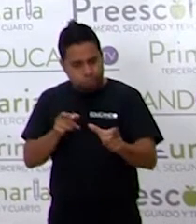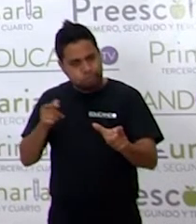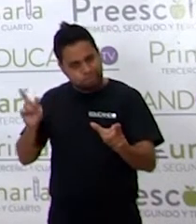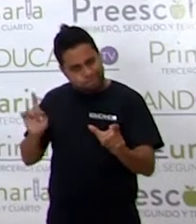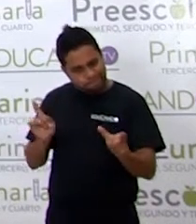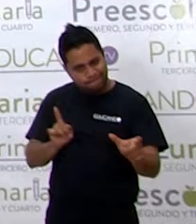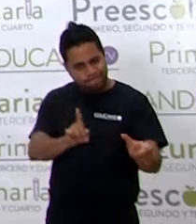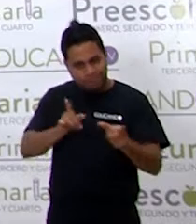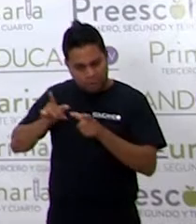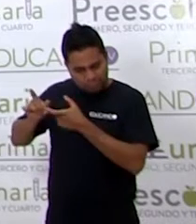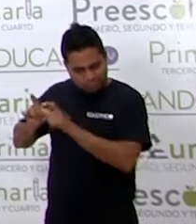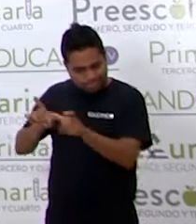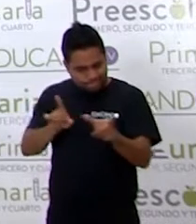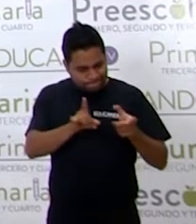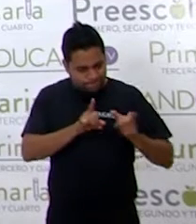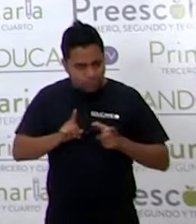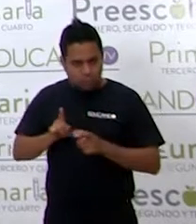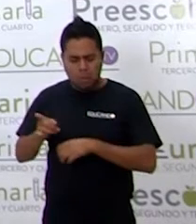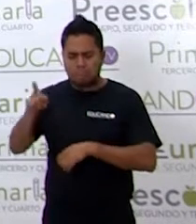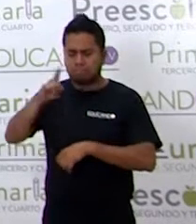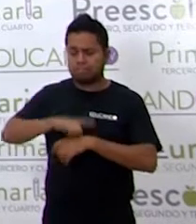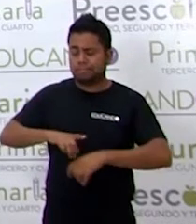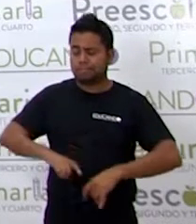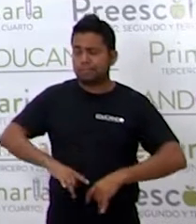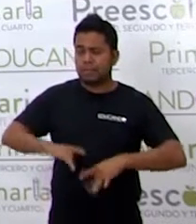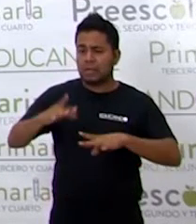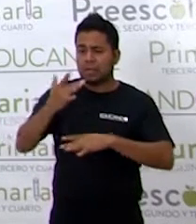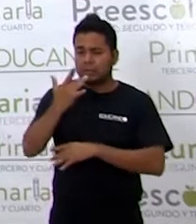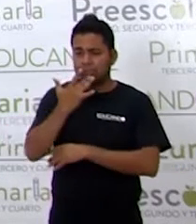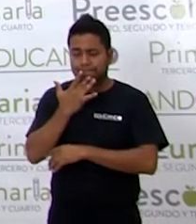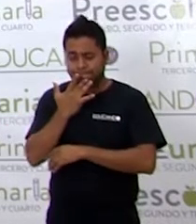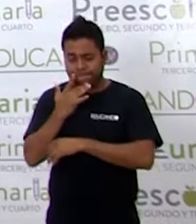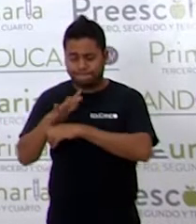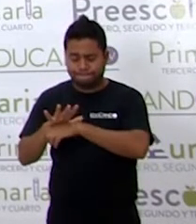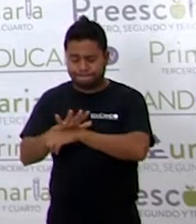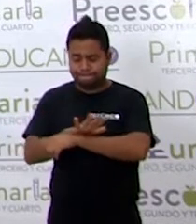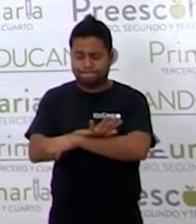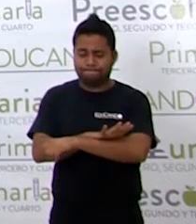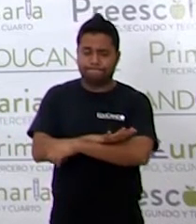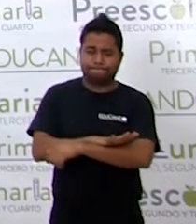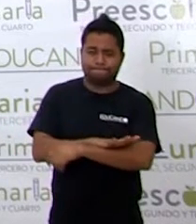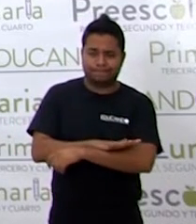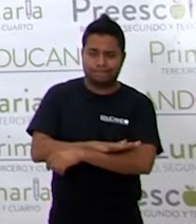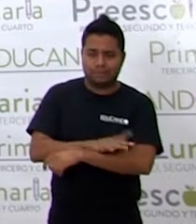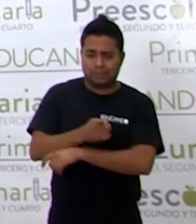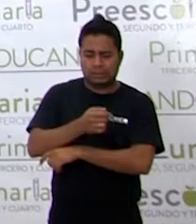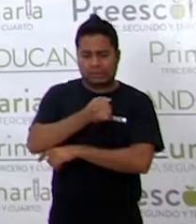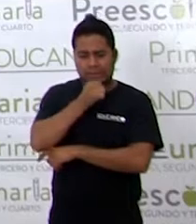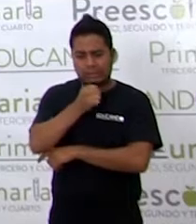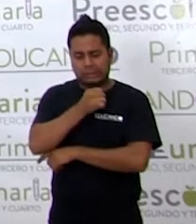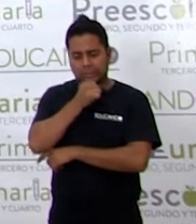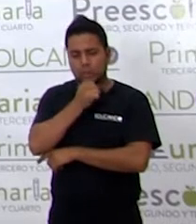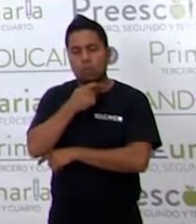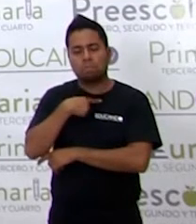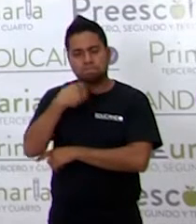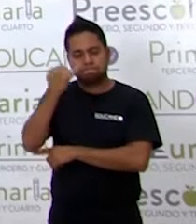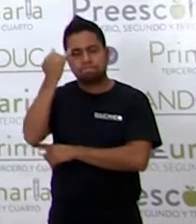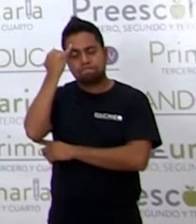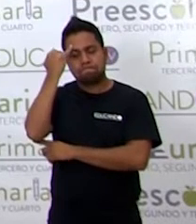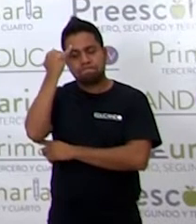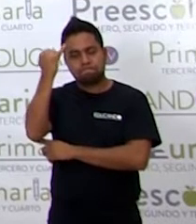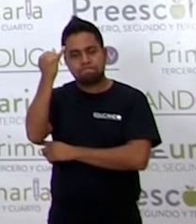Un día, la más vieja de las lagartijas tuvo una idea. Y